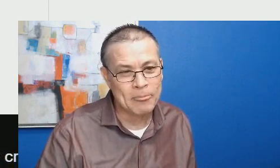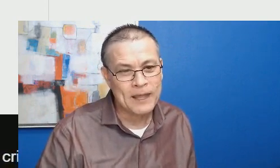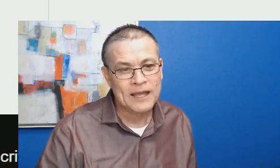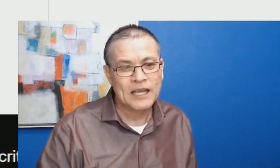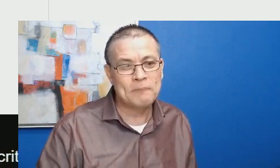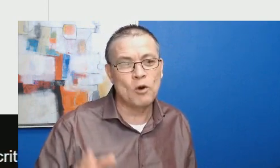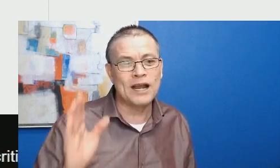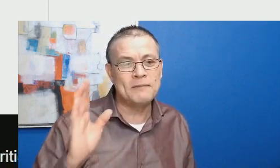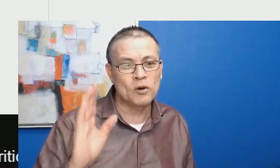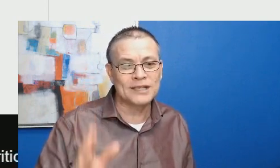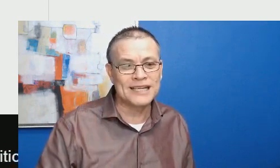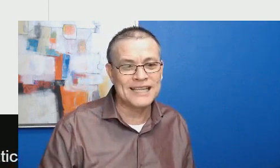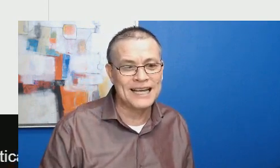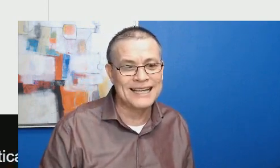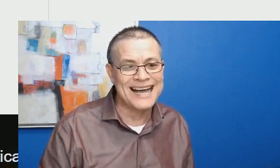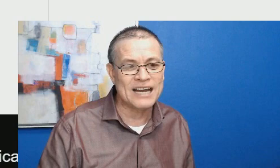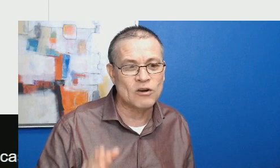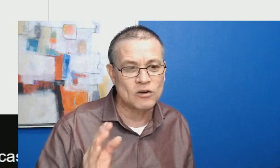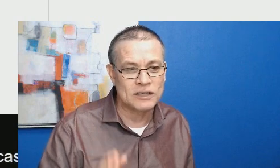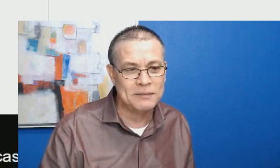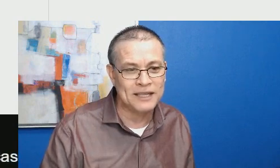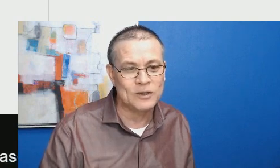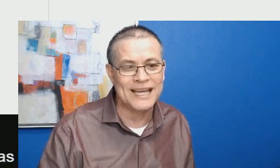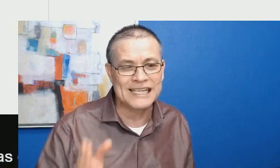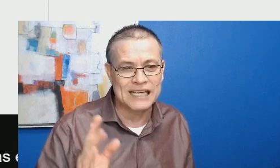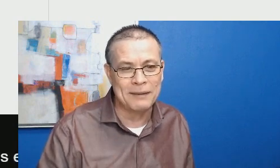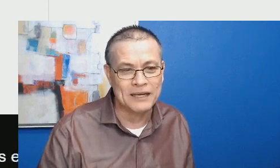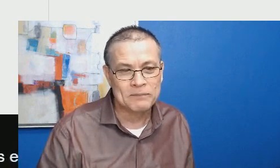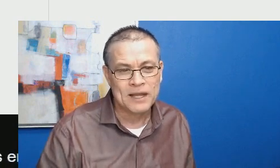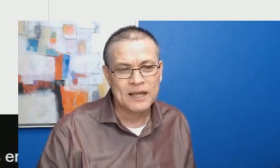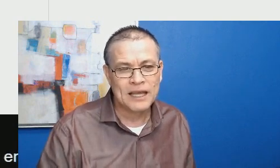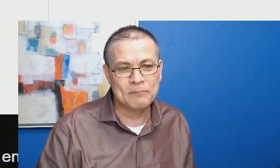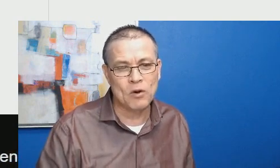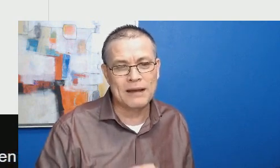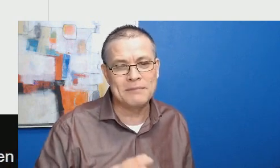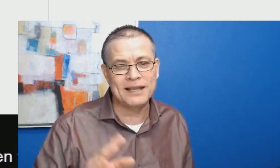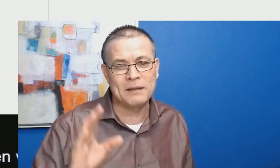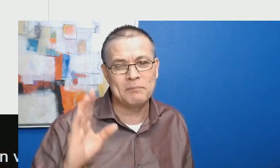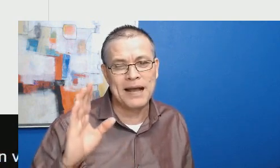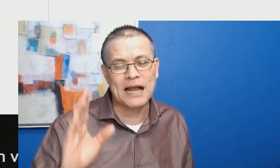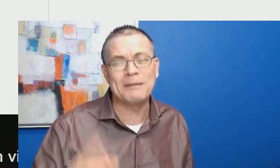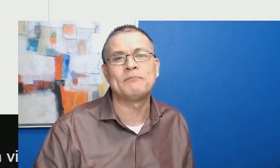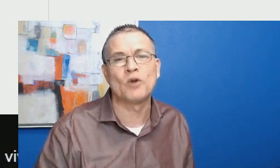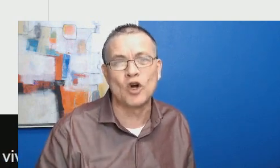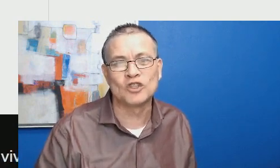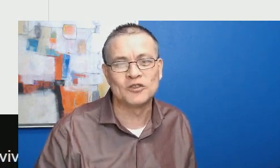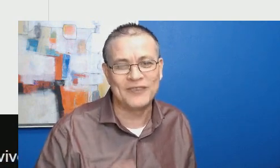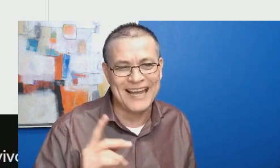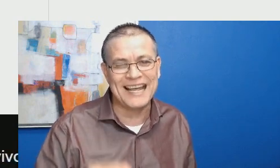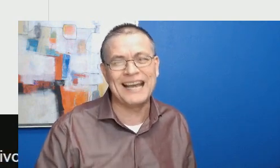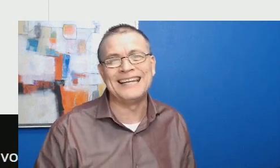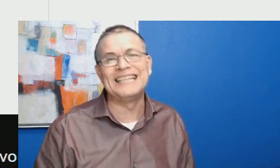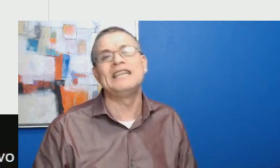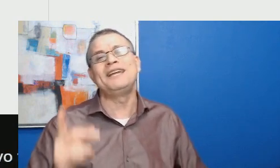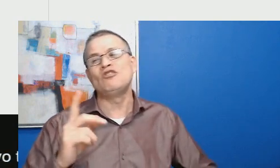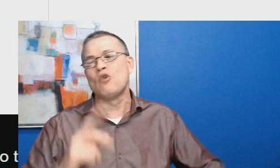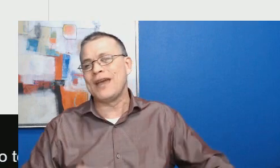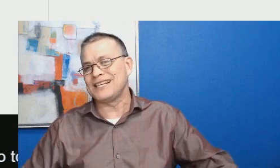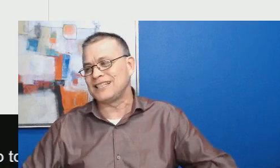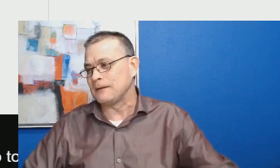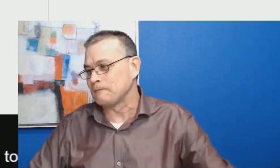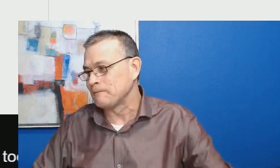calidad! ¡Qué poca importancia le da al conocimiento y al saber! ¡Qué poca madre para acabar pronto! Vean al